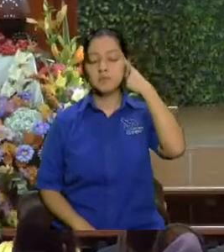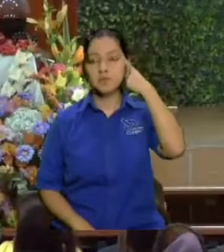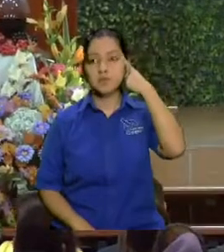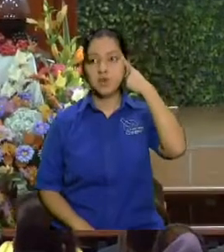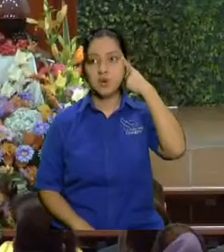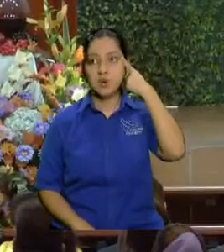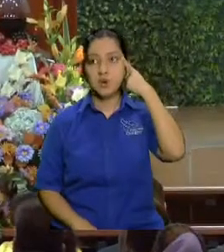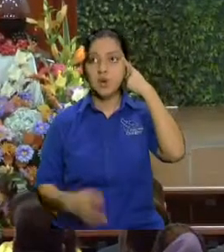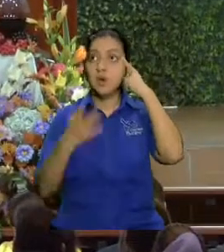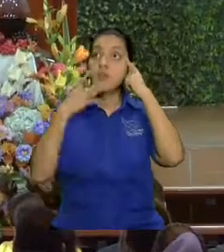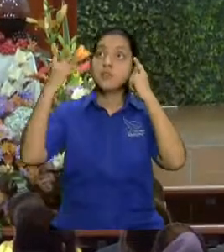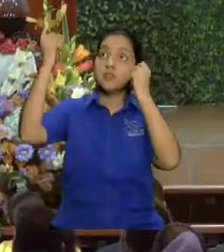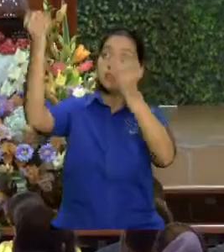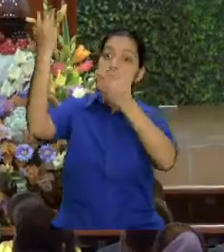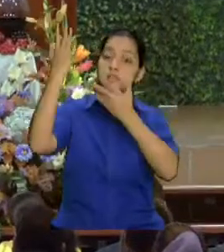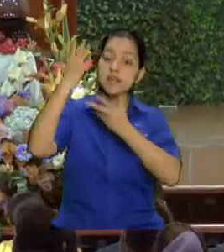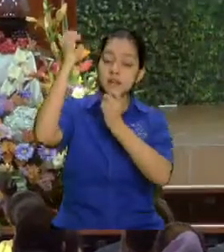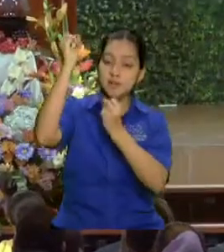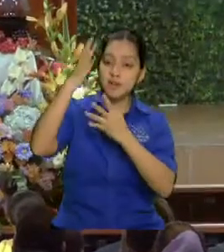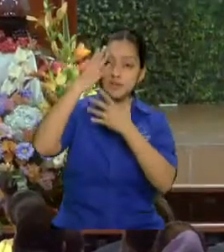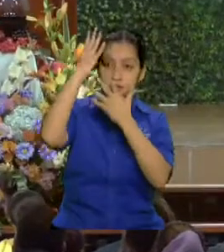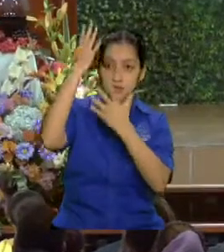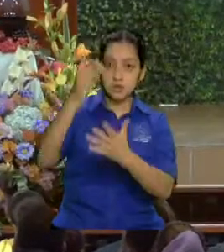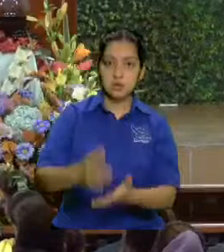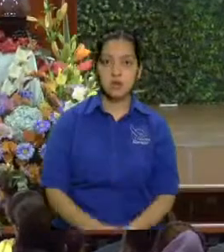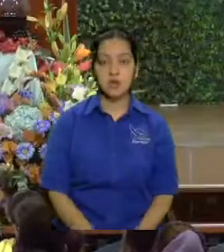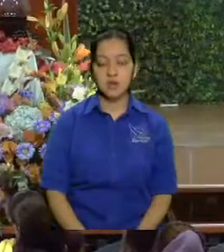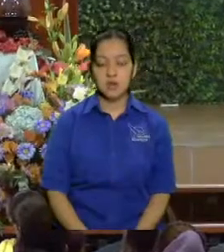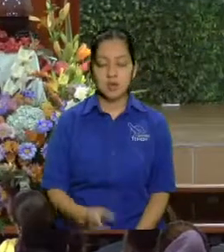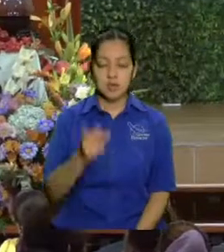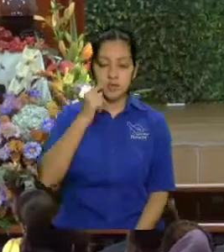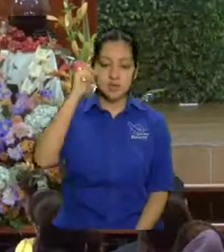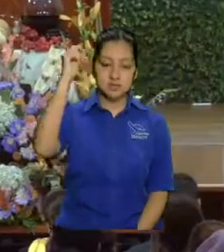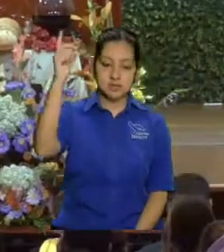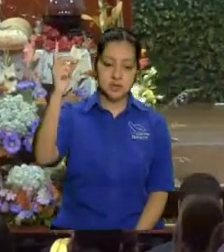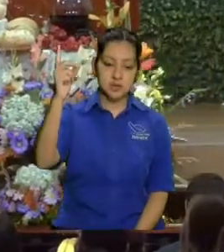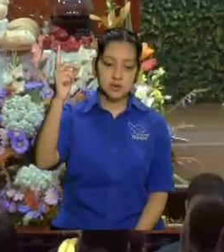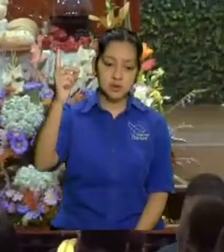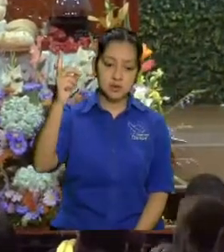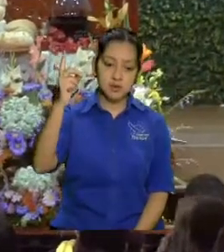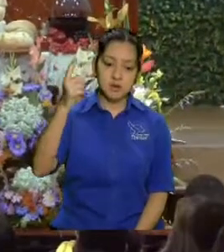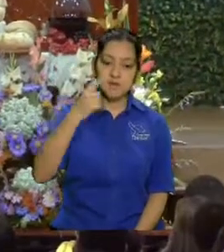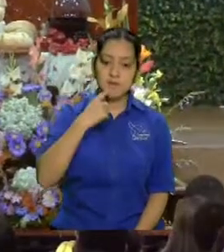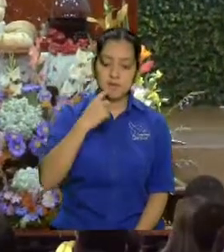hermano de parte del señor y me dijo el señor eso es lo que hacen las procesiones